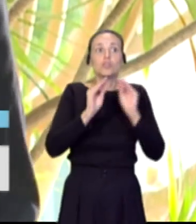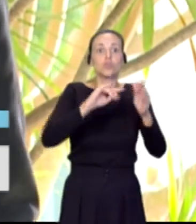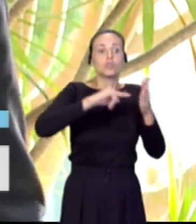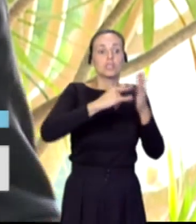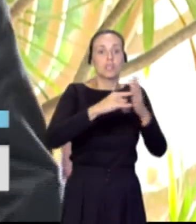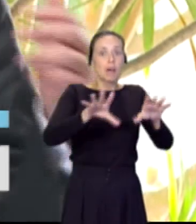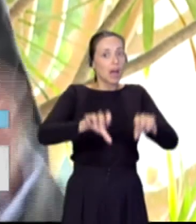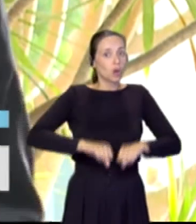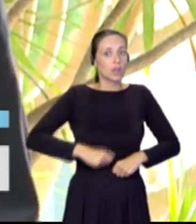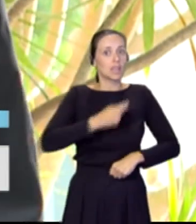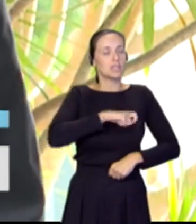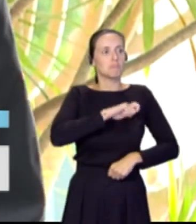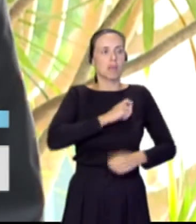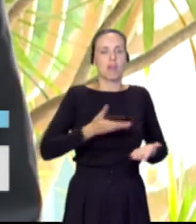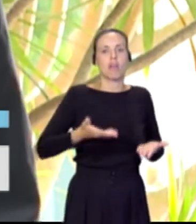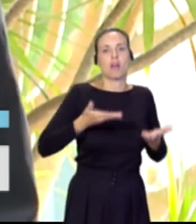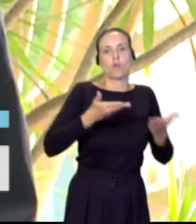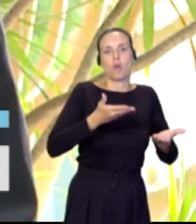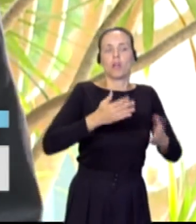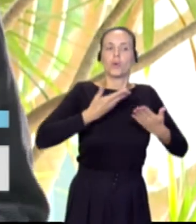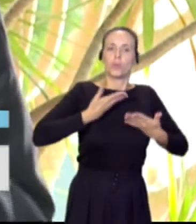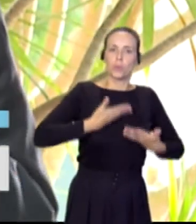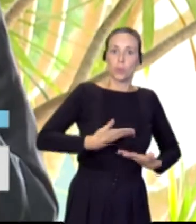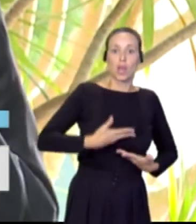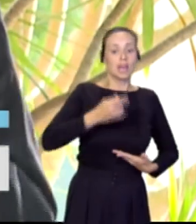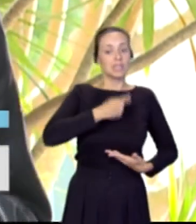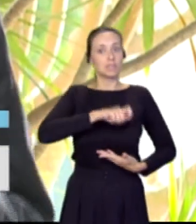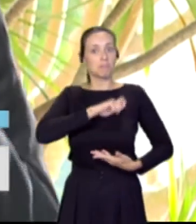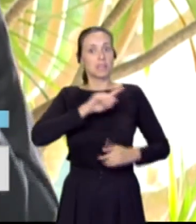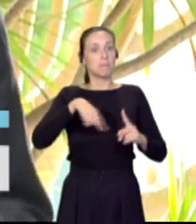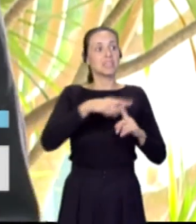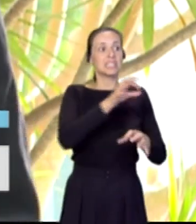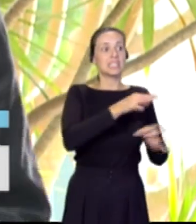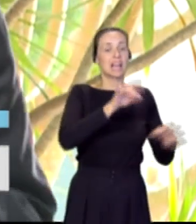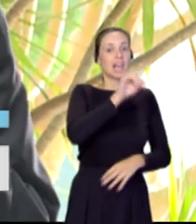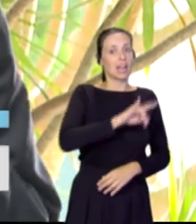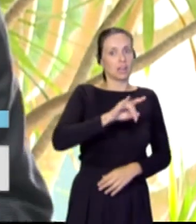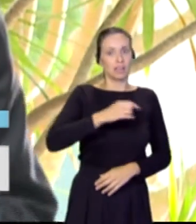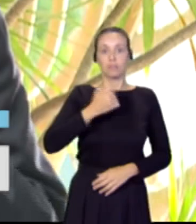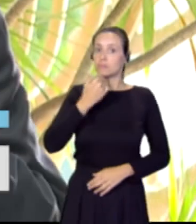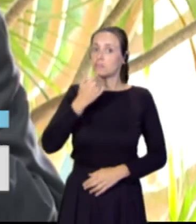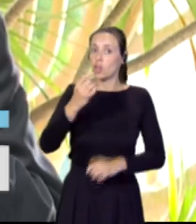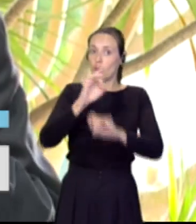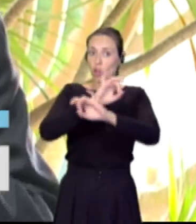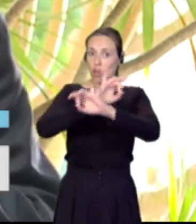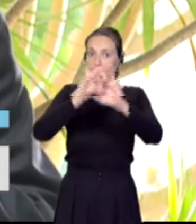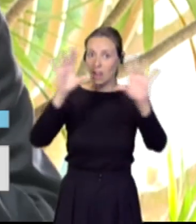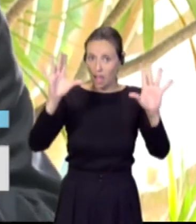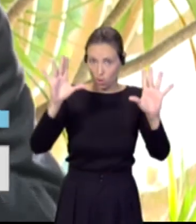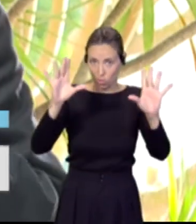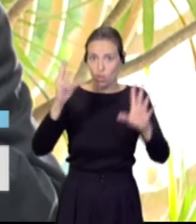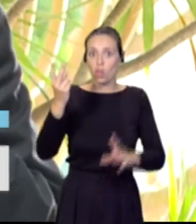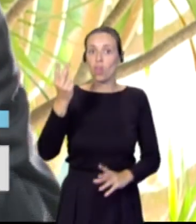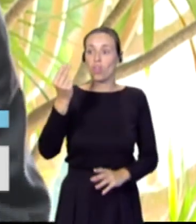acogida en España y en las islas. Tengo que ser muy claro que este dinero tendrá que ser